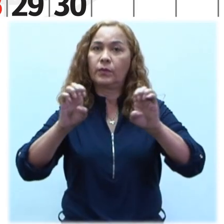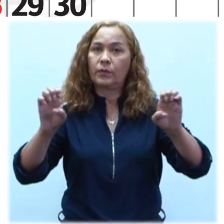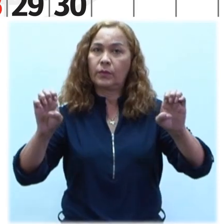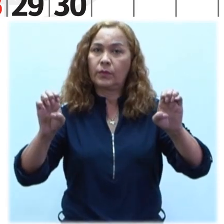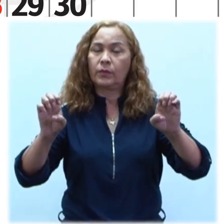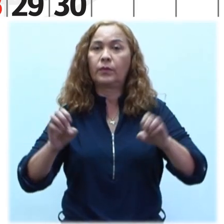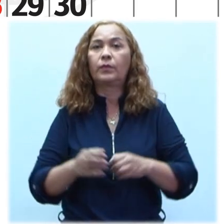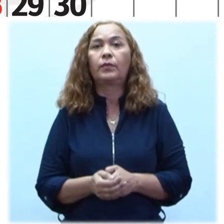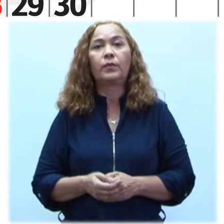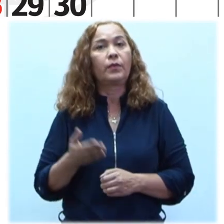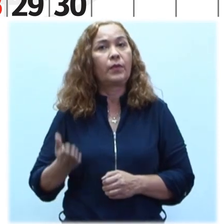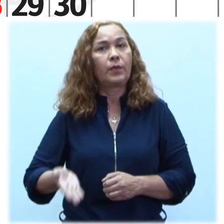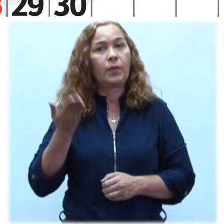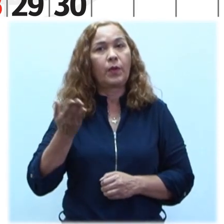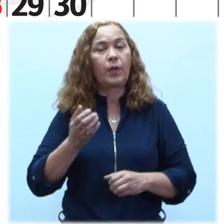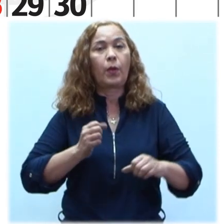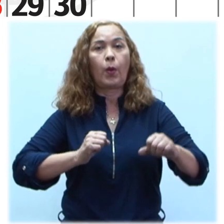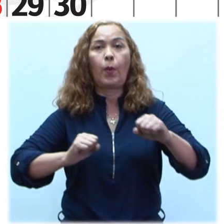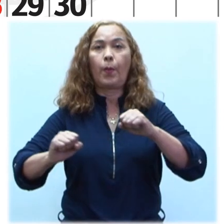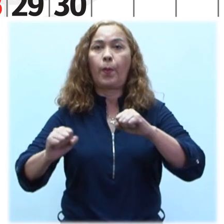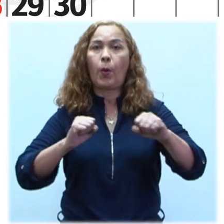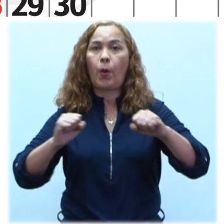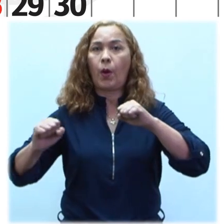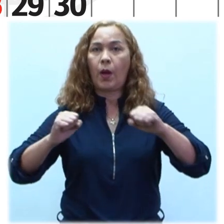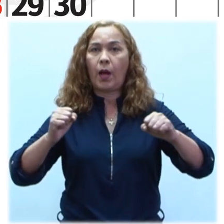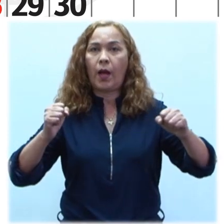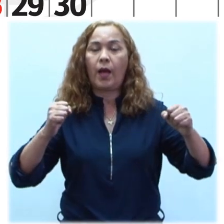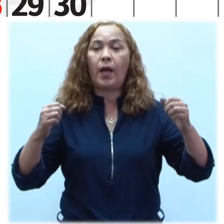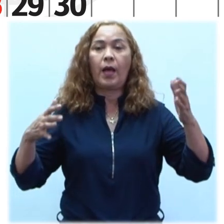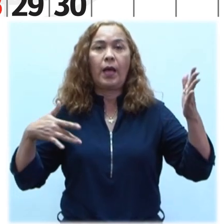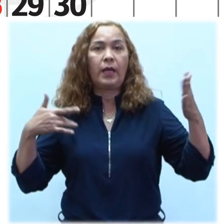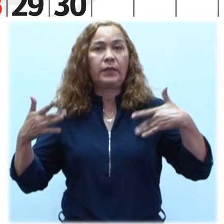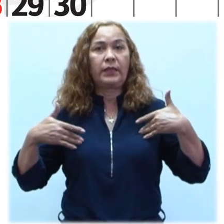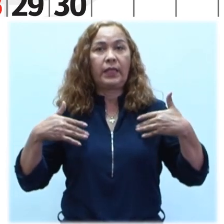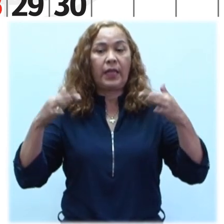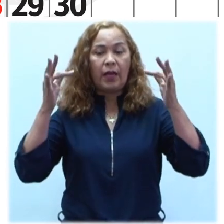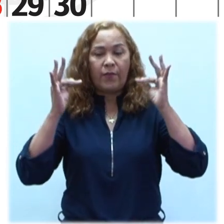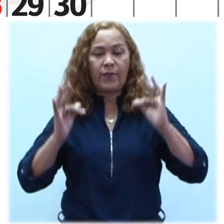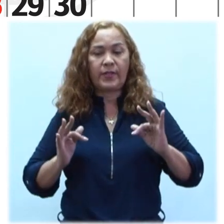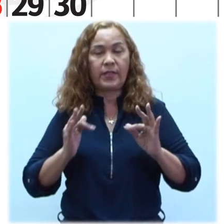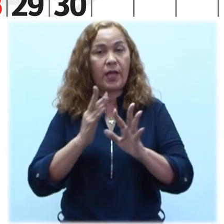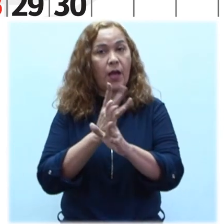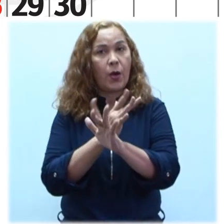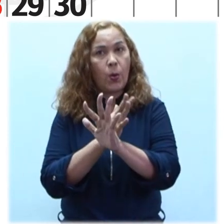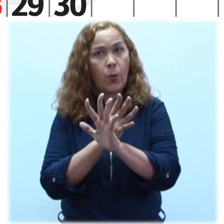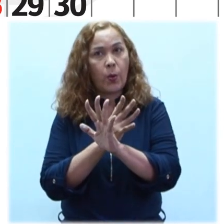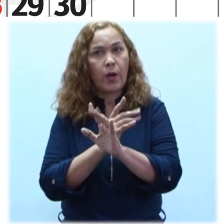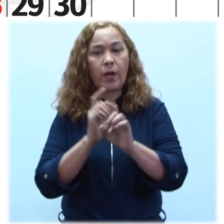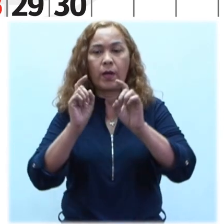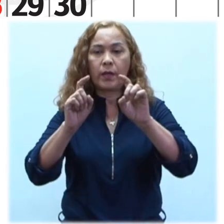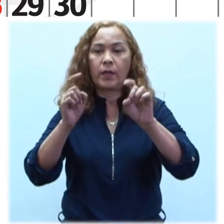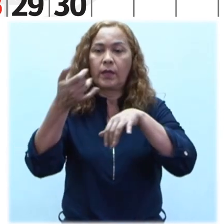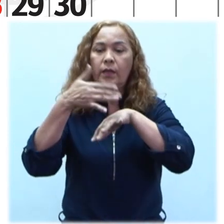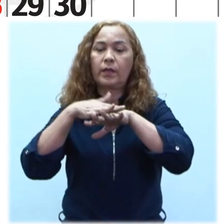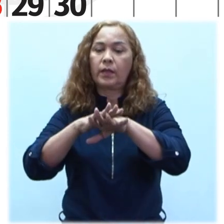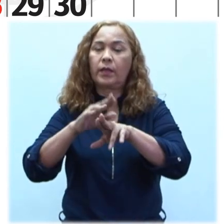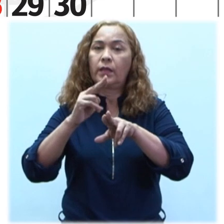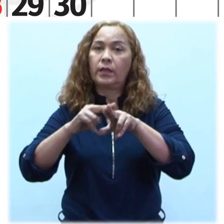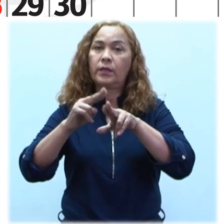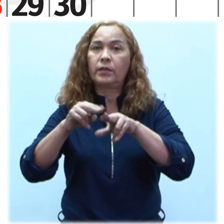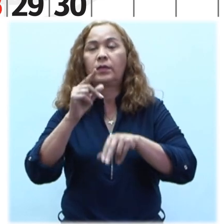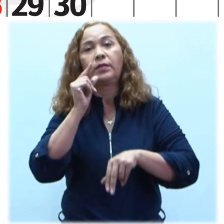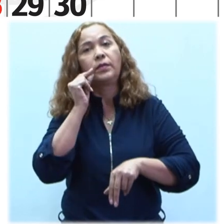Pedagógica Importancia del Movimiento La Actividad Física y Juego En la Formación